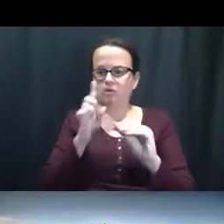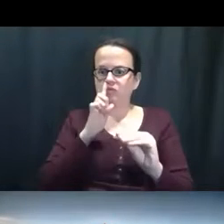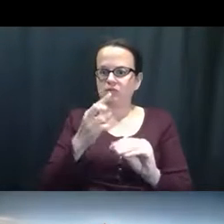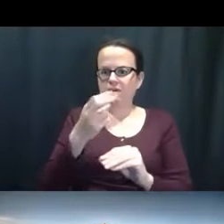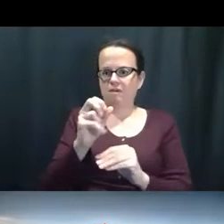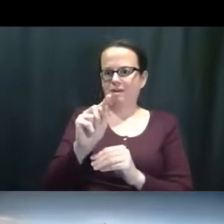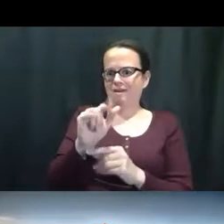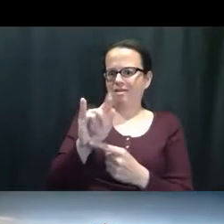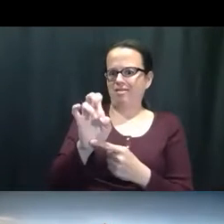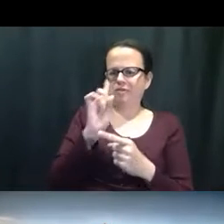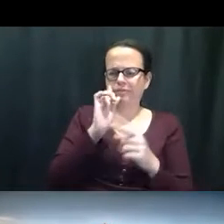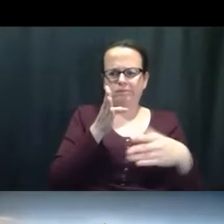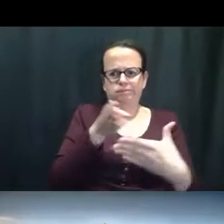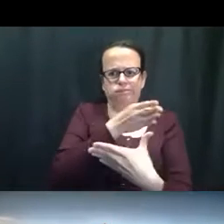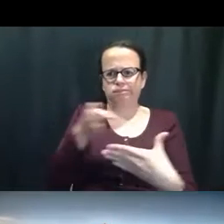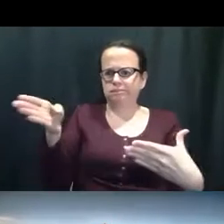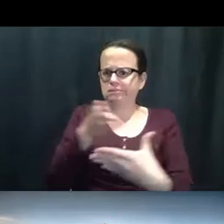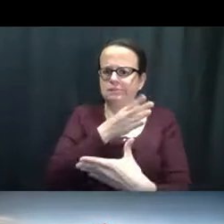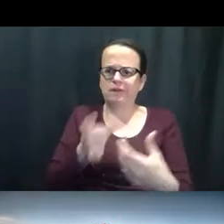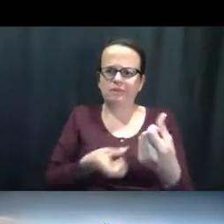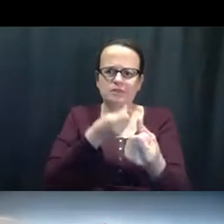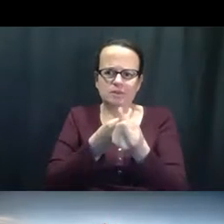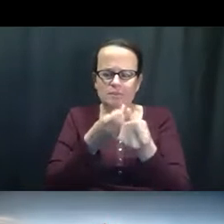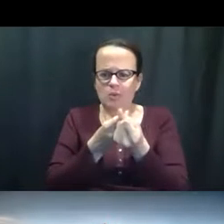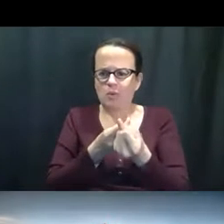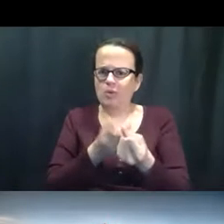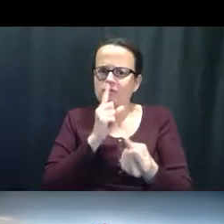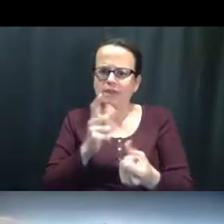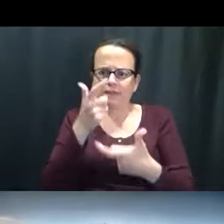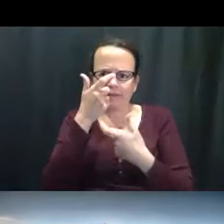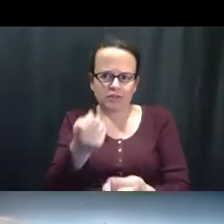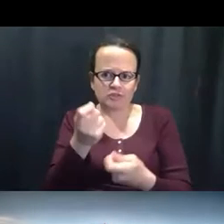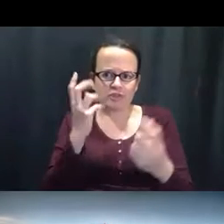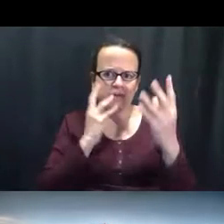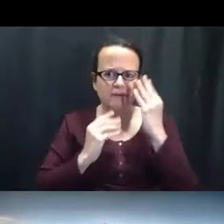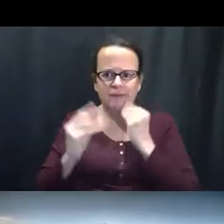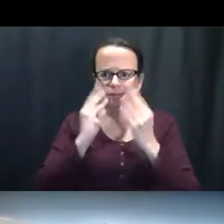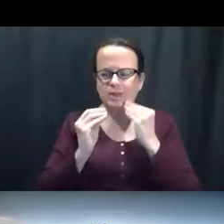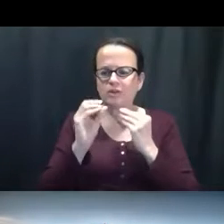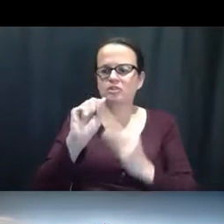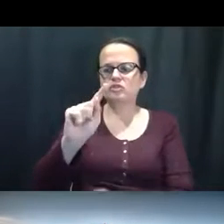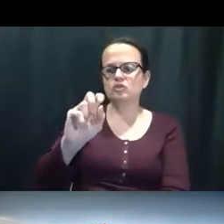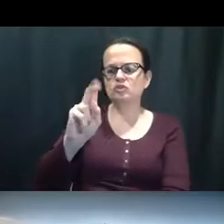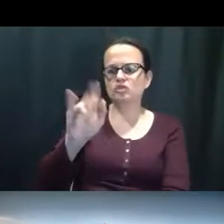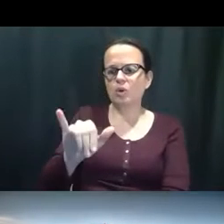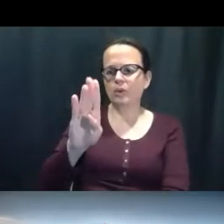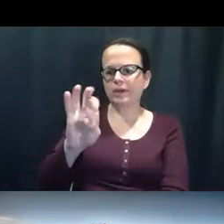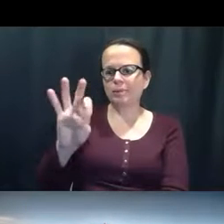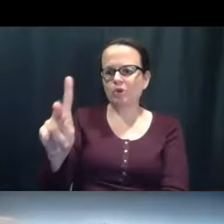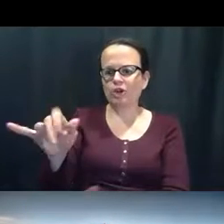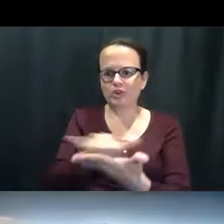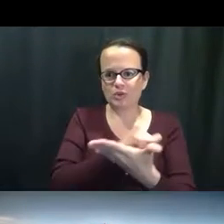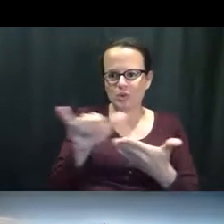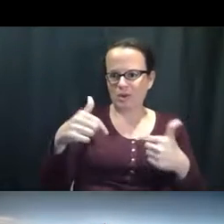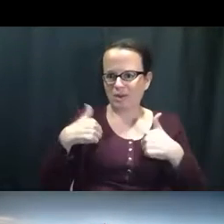El el el el la línea de por emergencia de